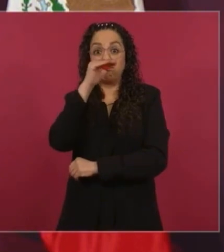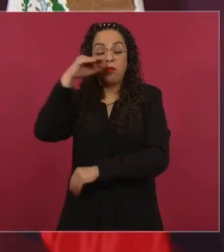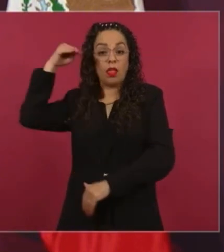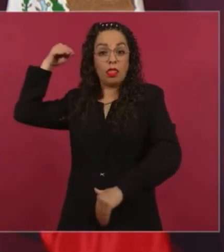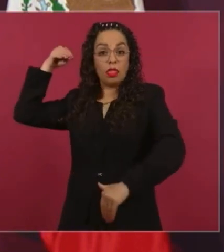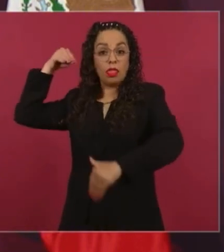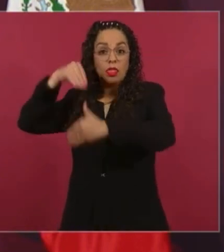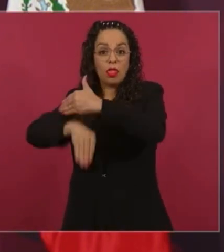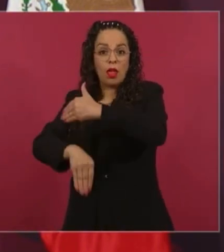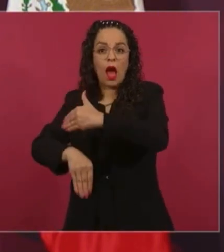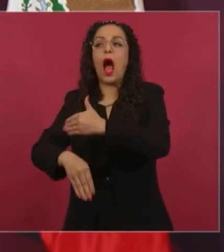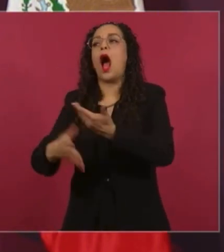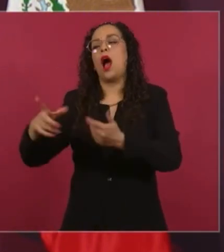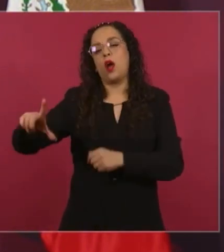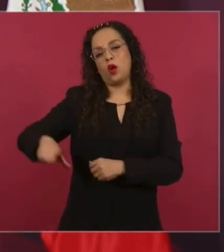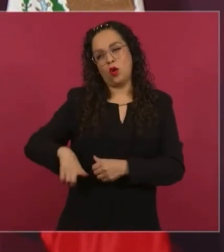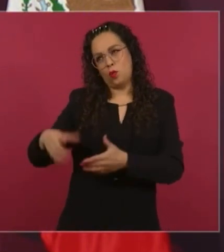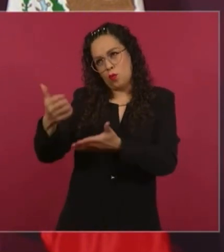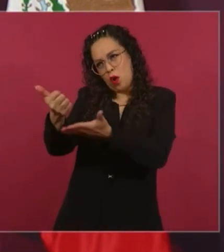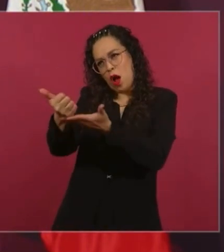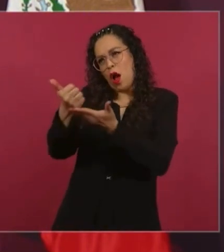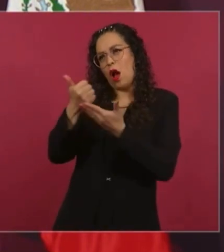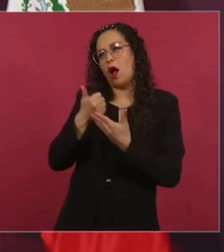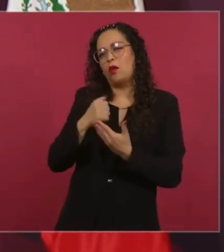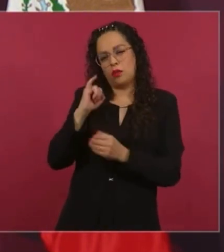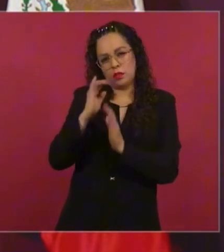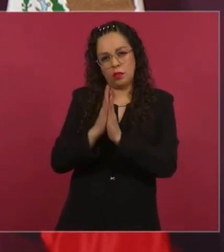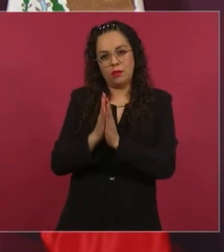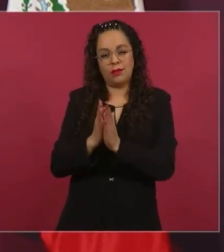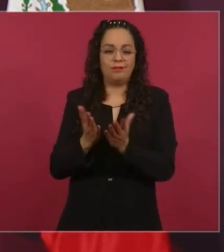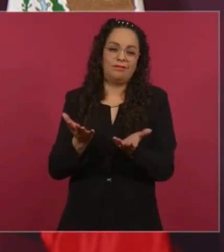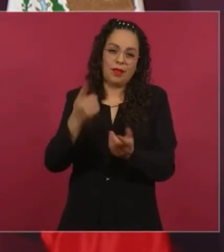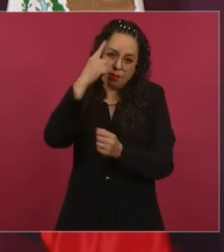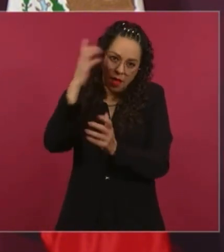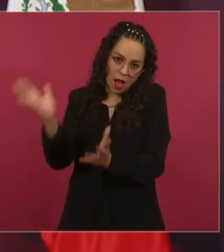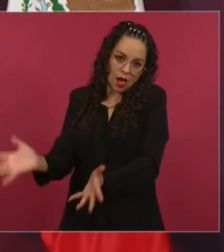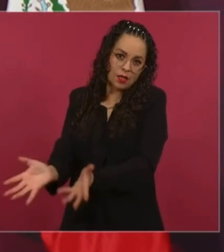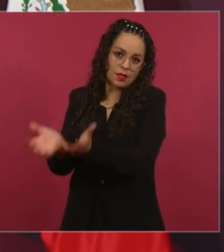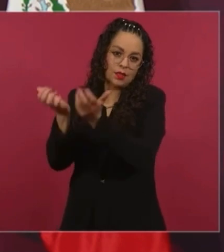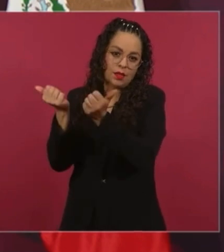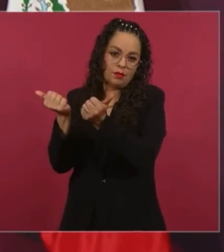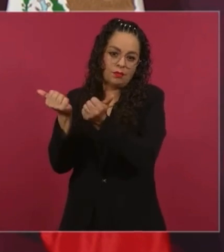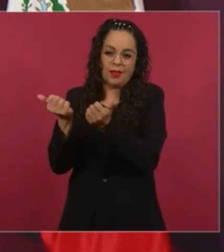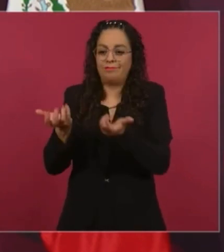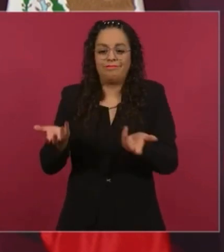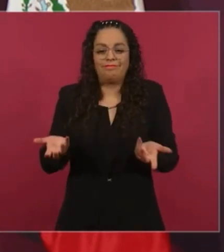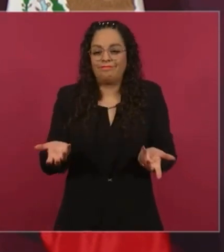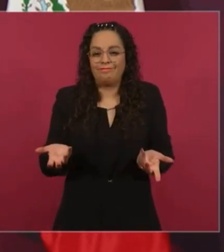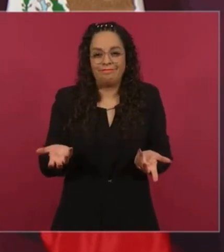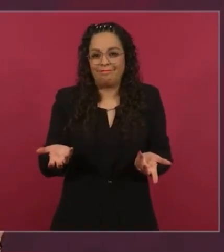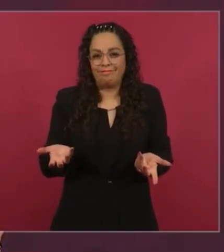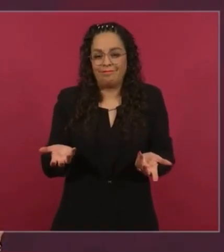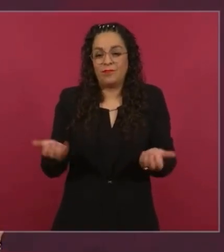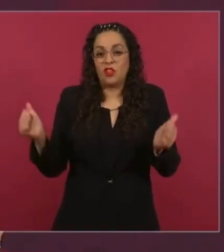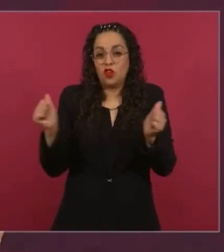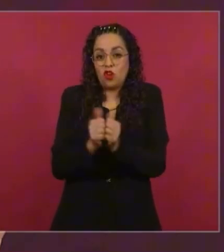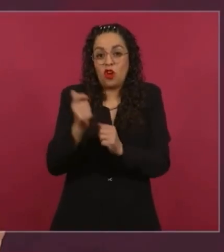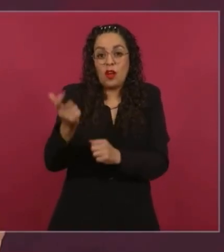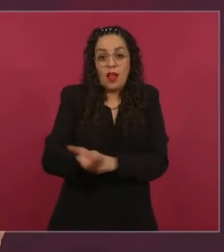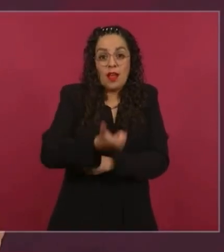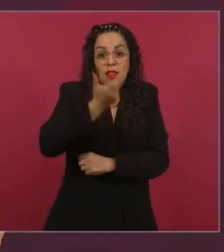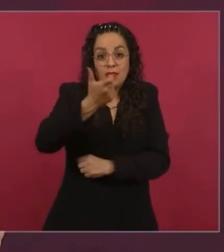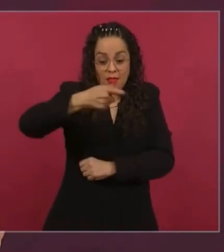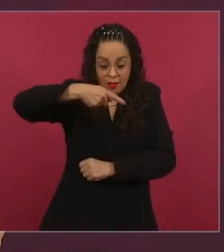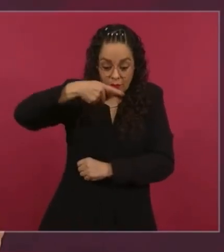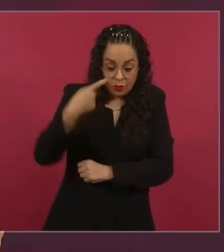intervenga y que los rescate con el presupuesto, con el dinero de todo el